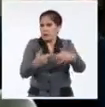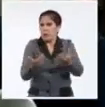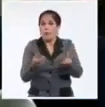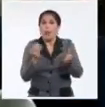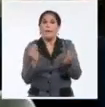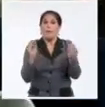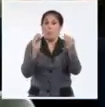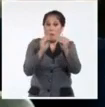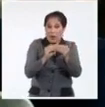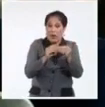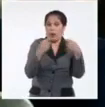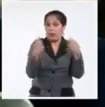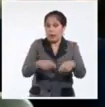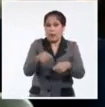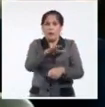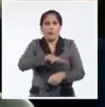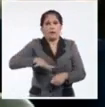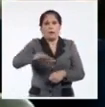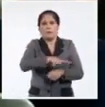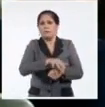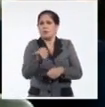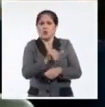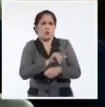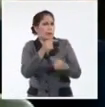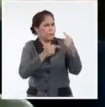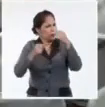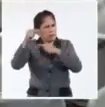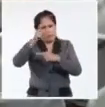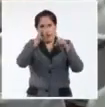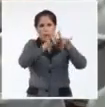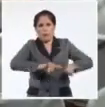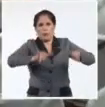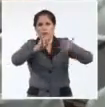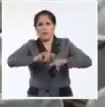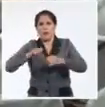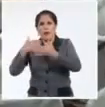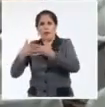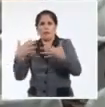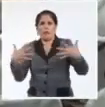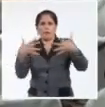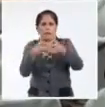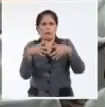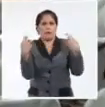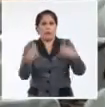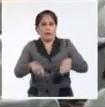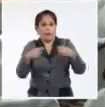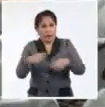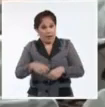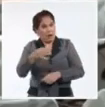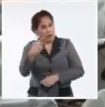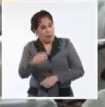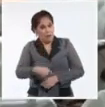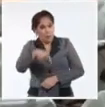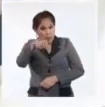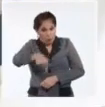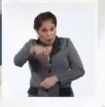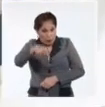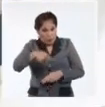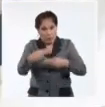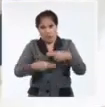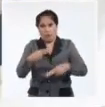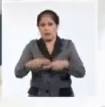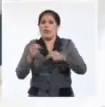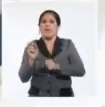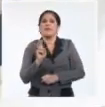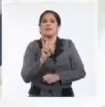vincularlos al territorio porque resultan esenciales para el desarrollo local. Hasta este minuto es lo que ha estado aconteciendo